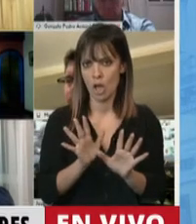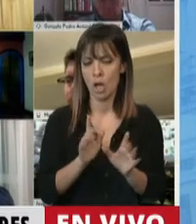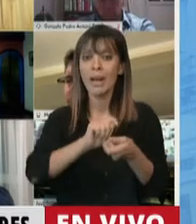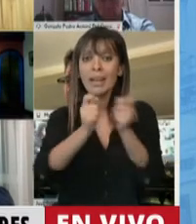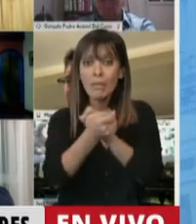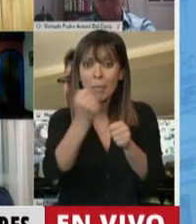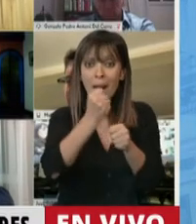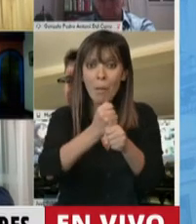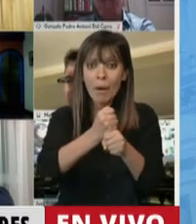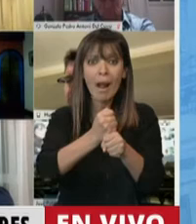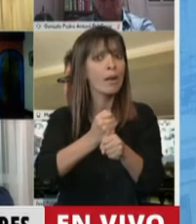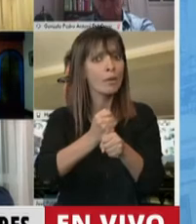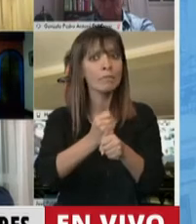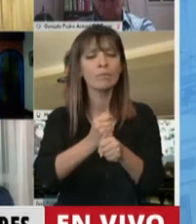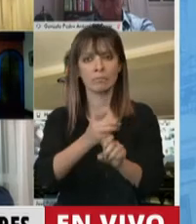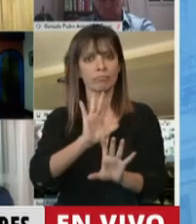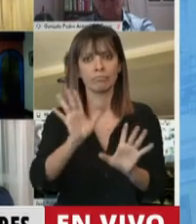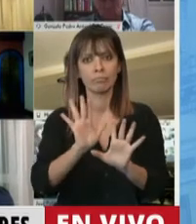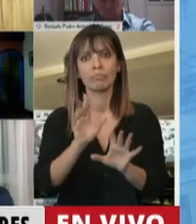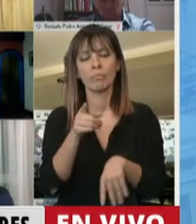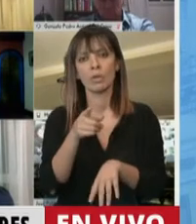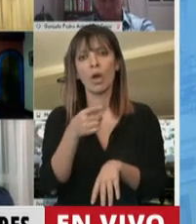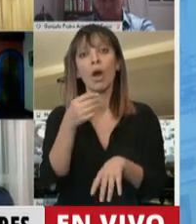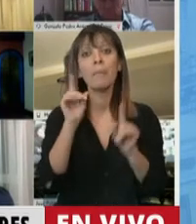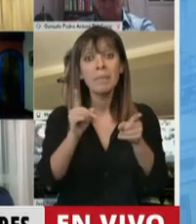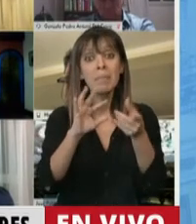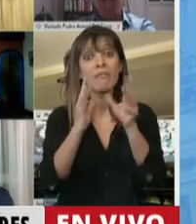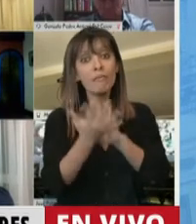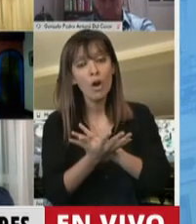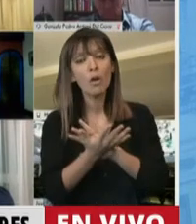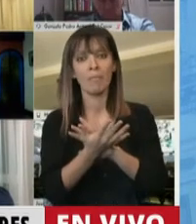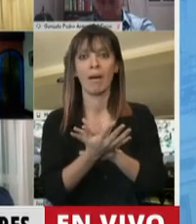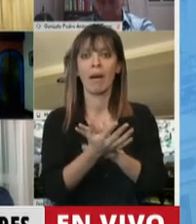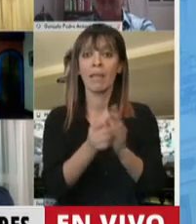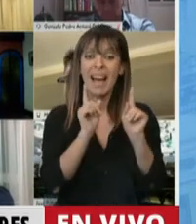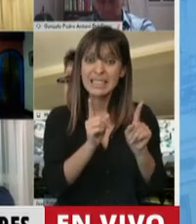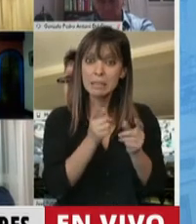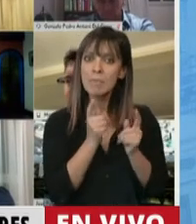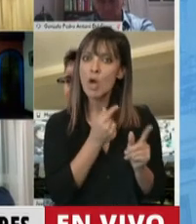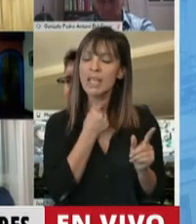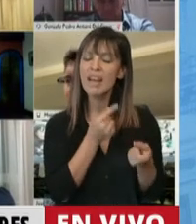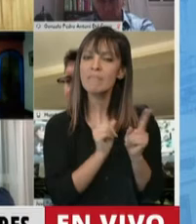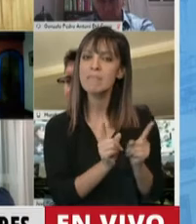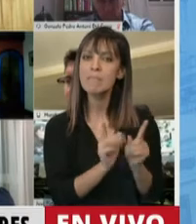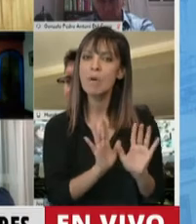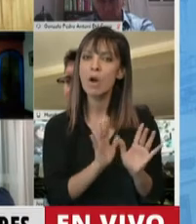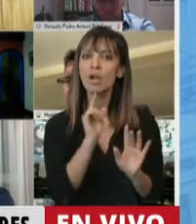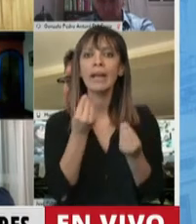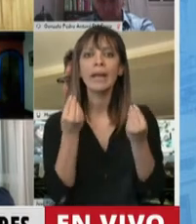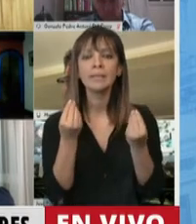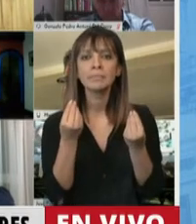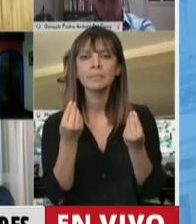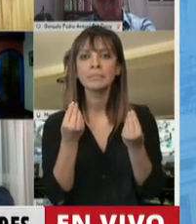reforma laboral, planteada como se insiste en presentarla, es una reforma laboral para